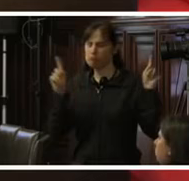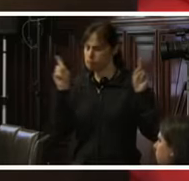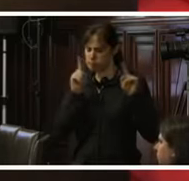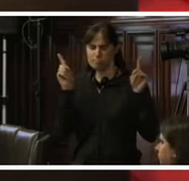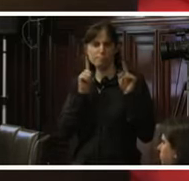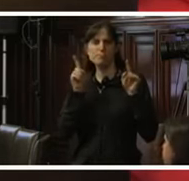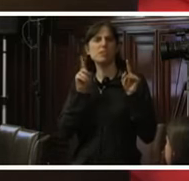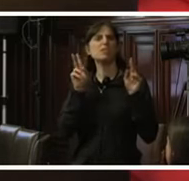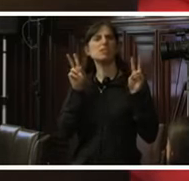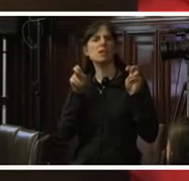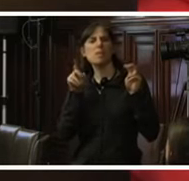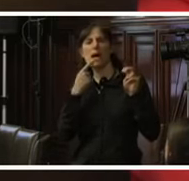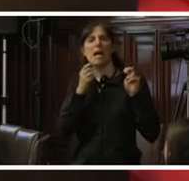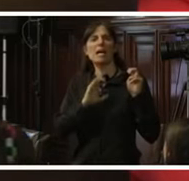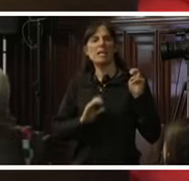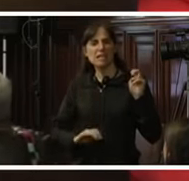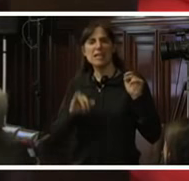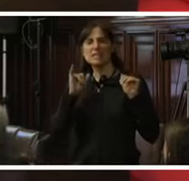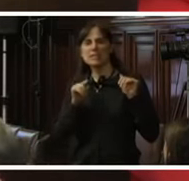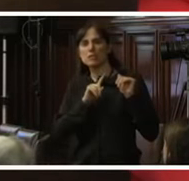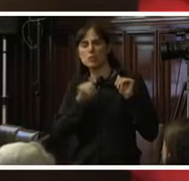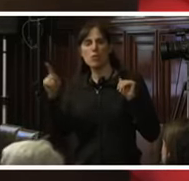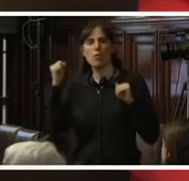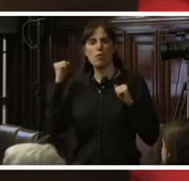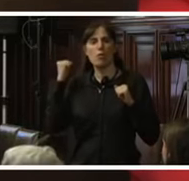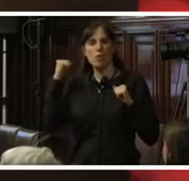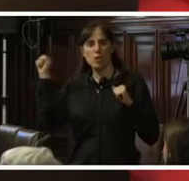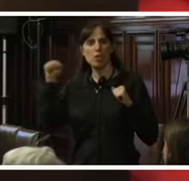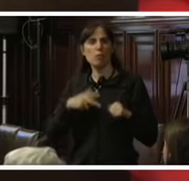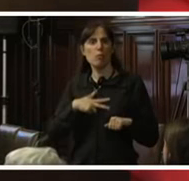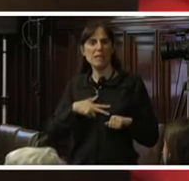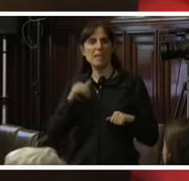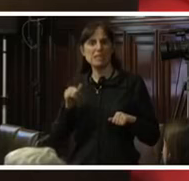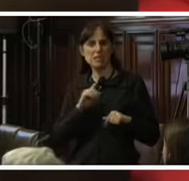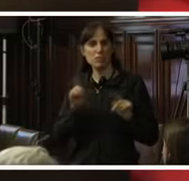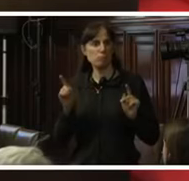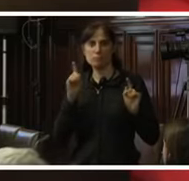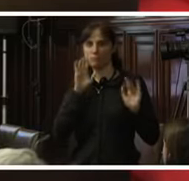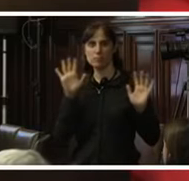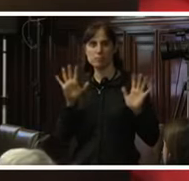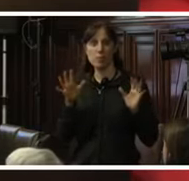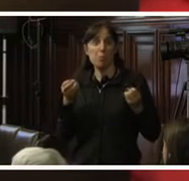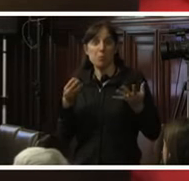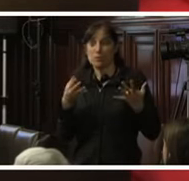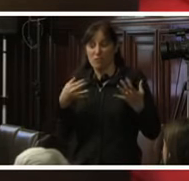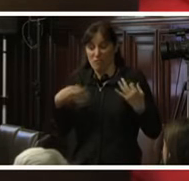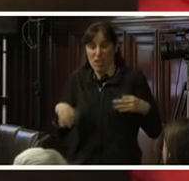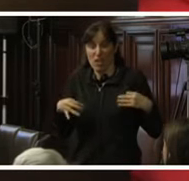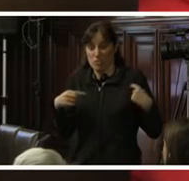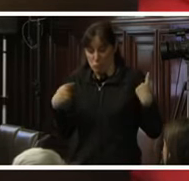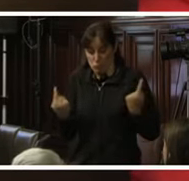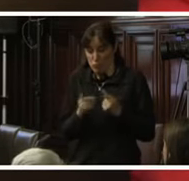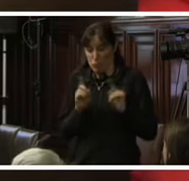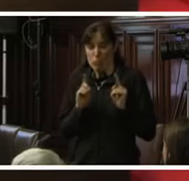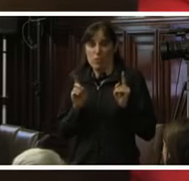discutir la calificación de un delito como de lesa humanidad en sede de la Judicatura Constitucional. Con lo cual, no somos nosotros, es el Procurador